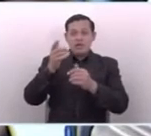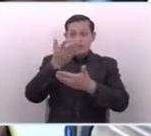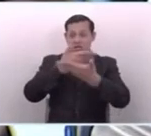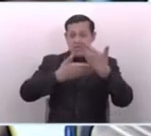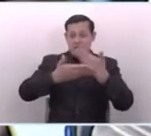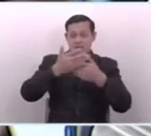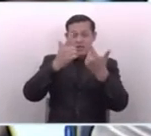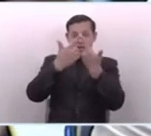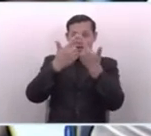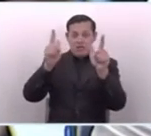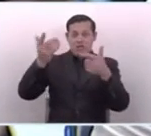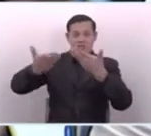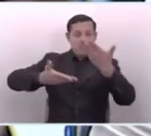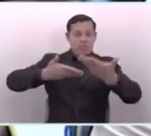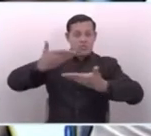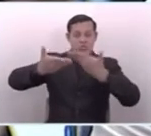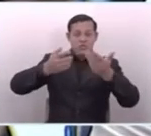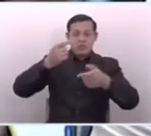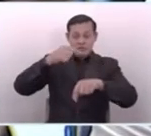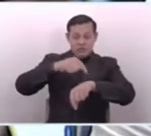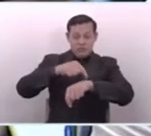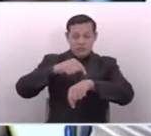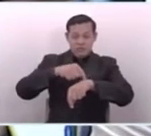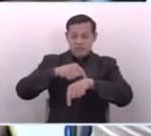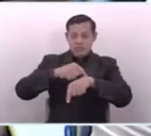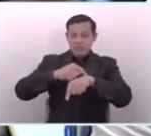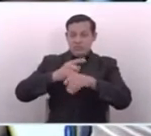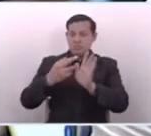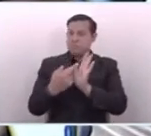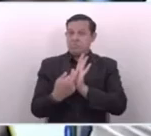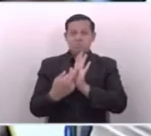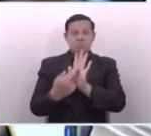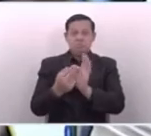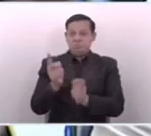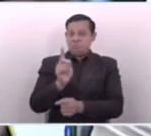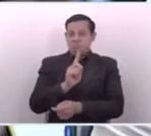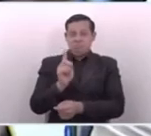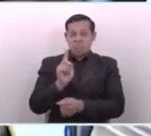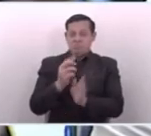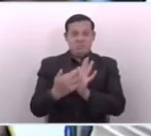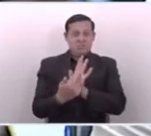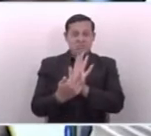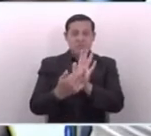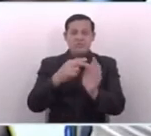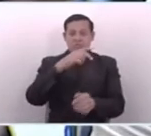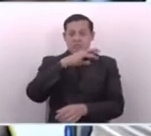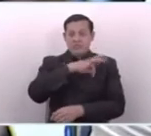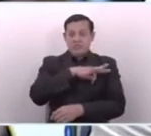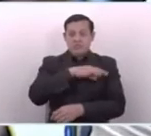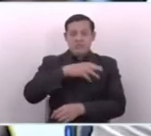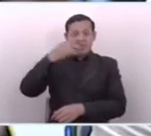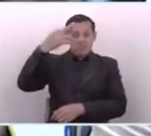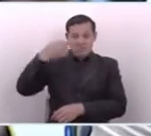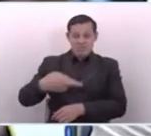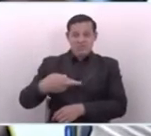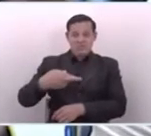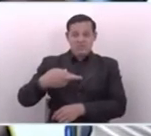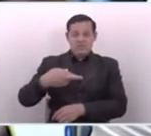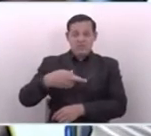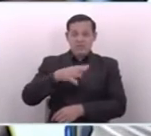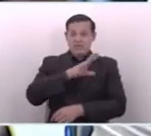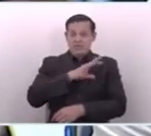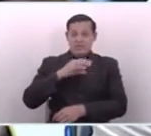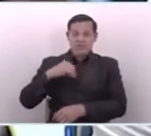comercio que hasta la fecha tampoco han representado un beneficio real en el bolsillo de las